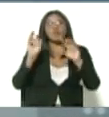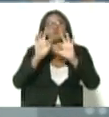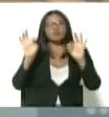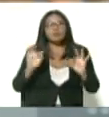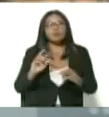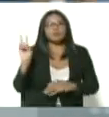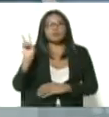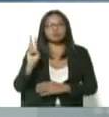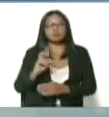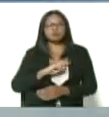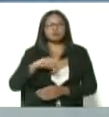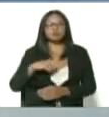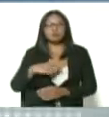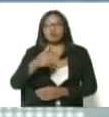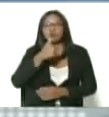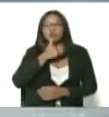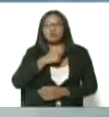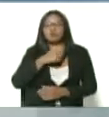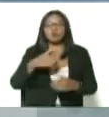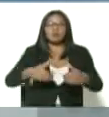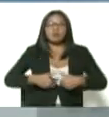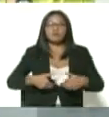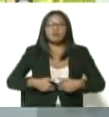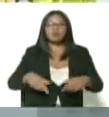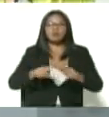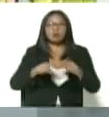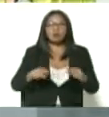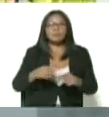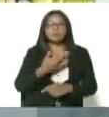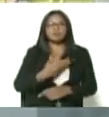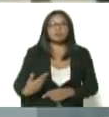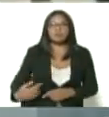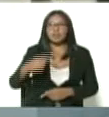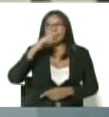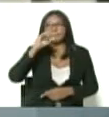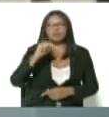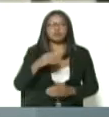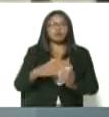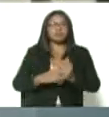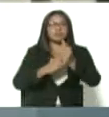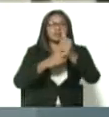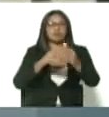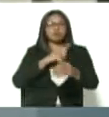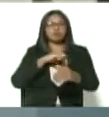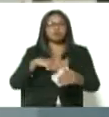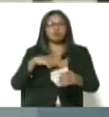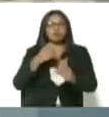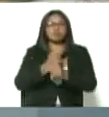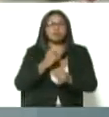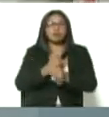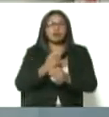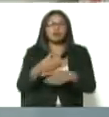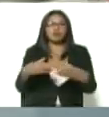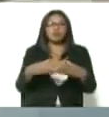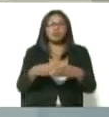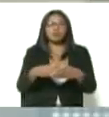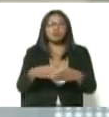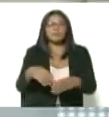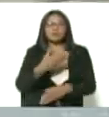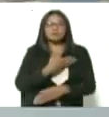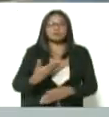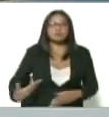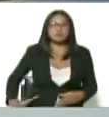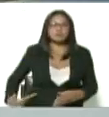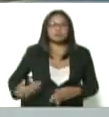nosotros con el esfuerzo con el presidente Nicolás Maduro al frente que ha ido guiando el trabajo de la comisión presidencial